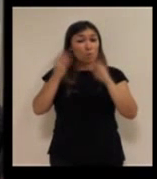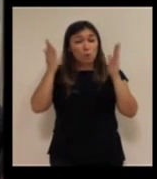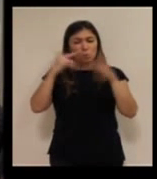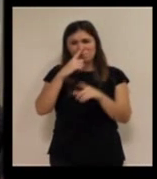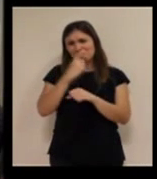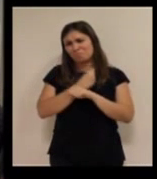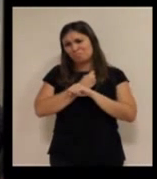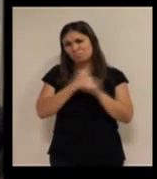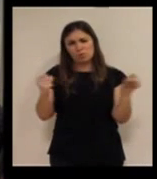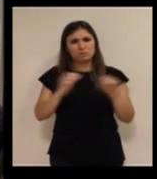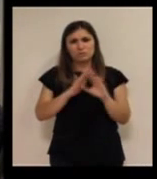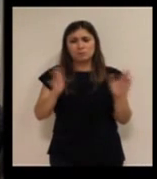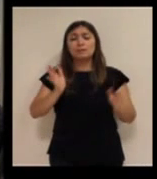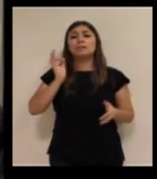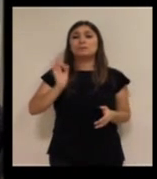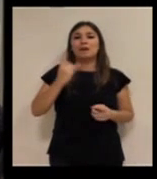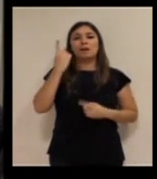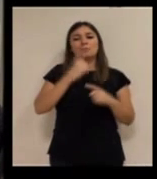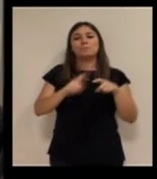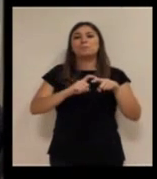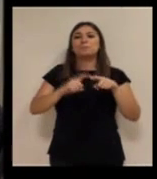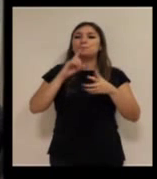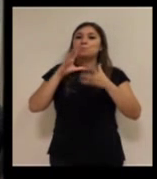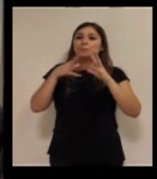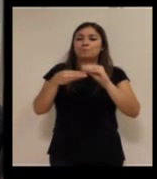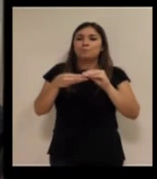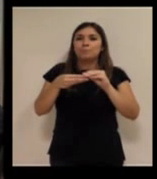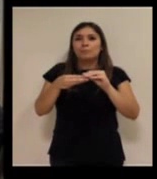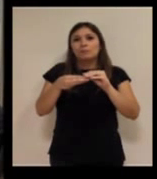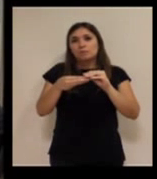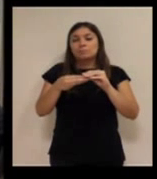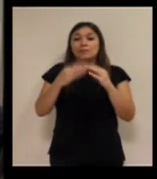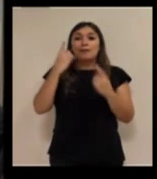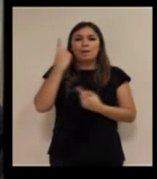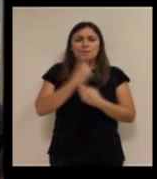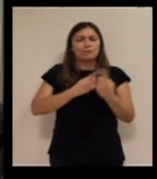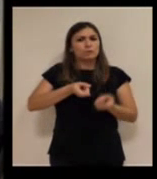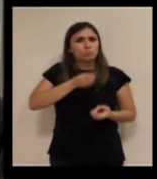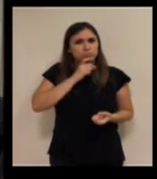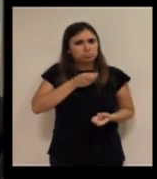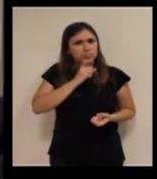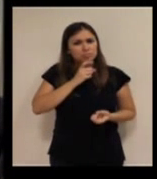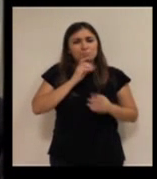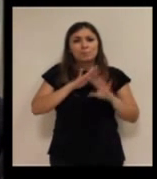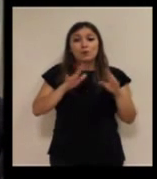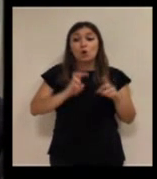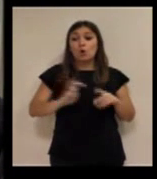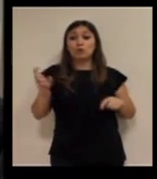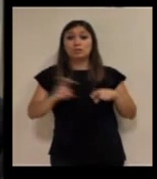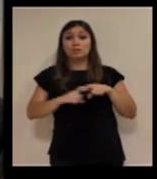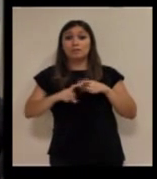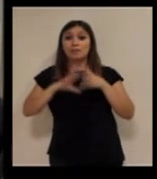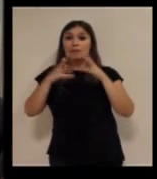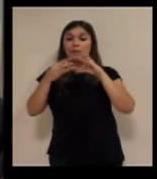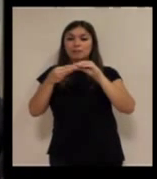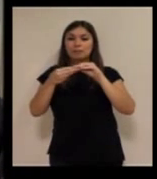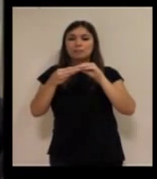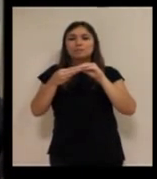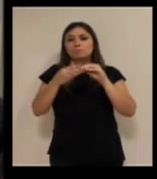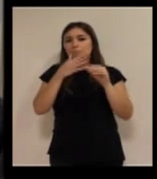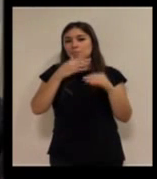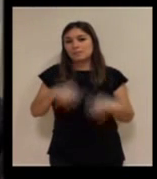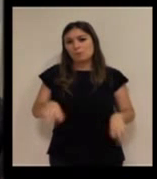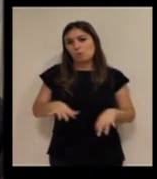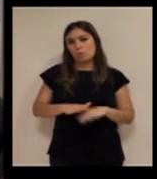adaptaciones hubiera sido imposible es verdad que hay adaptaciones que en ocasiones son complejas pero hay adaptaciones que